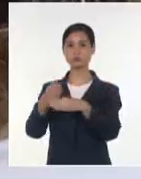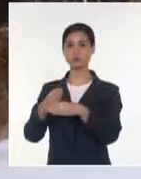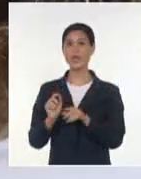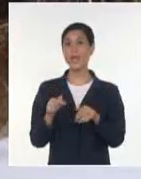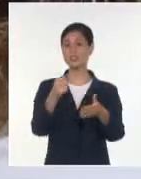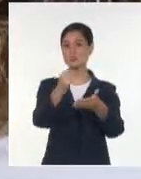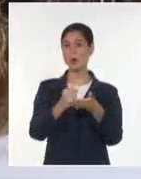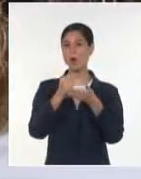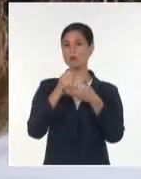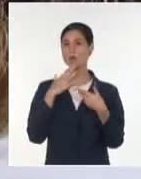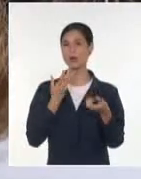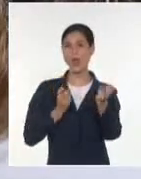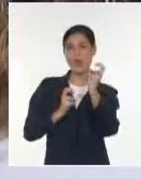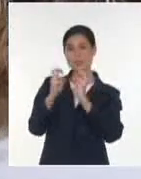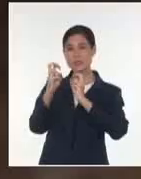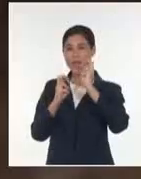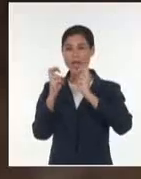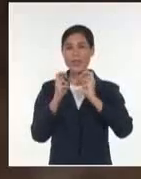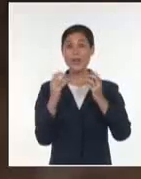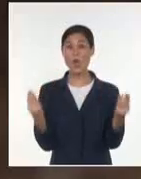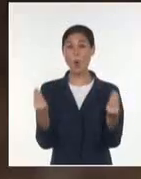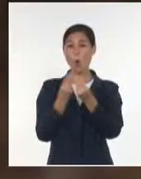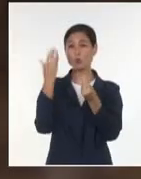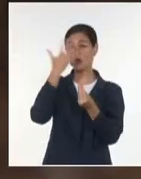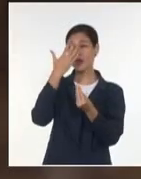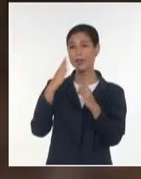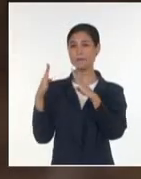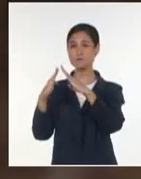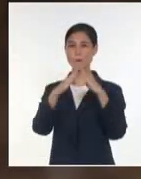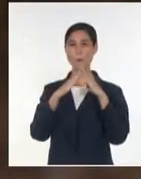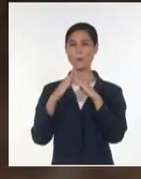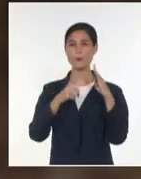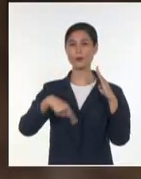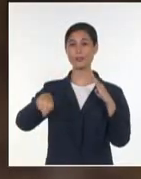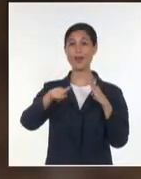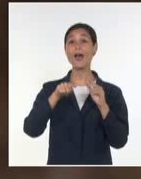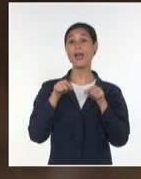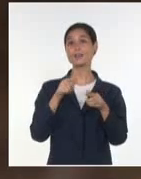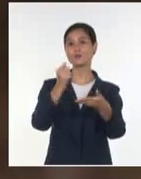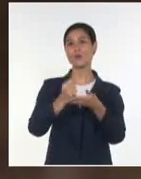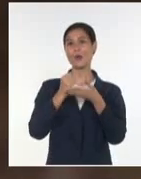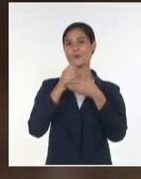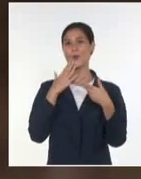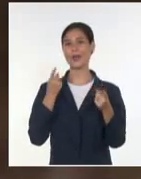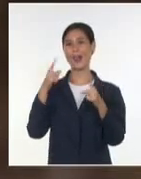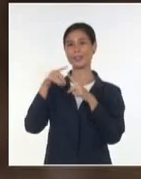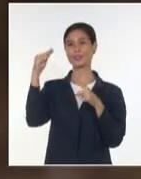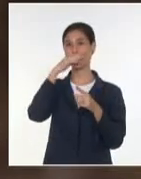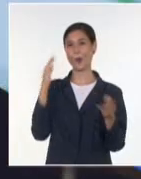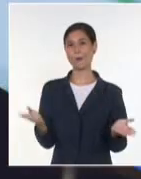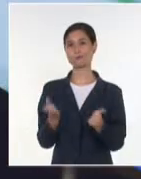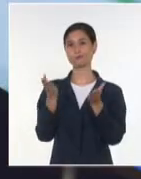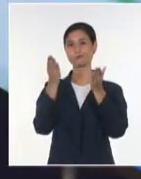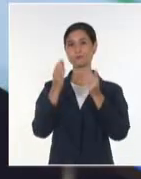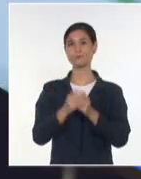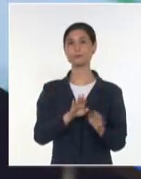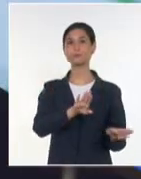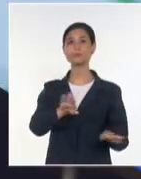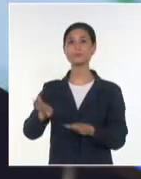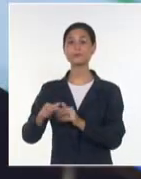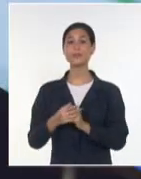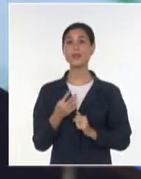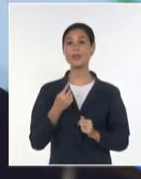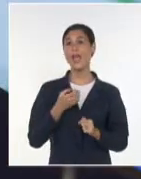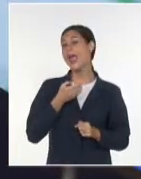a través de talleres con la comunidad, la alfabetización mediática e informacional en el país. Estamos hablando de saber usar